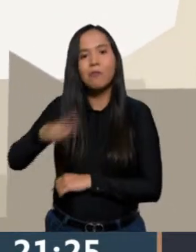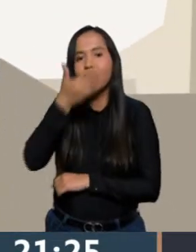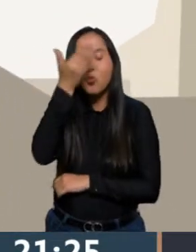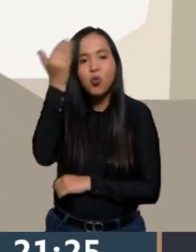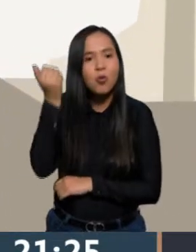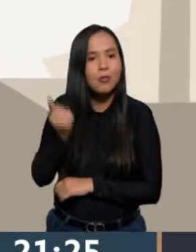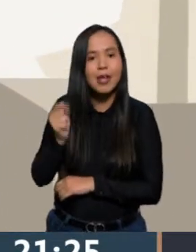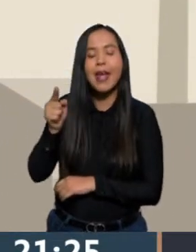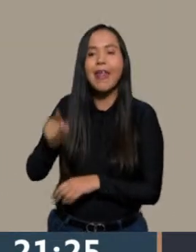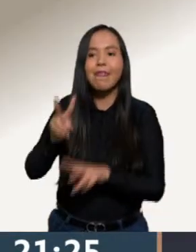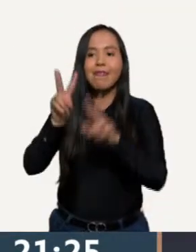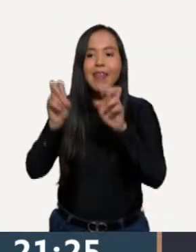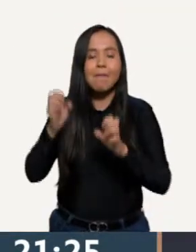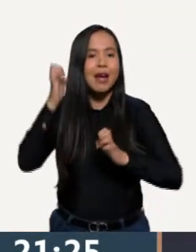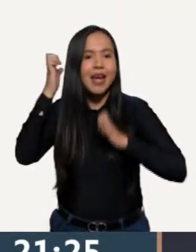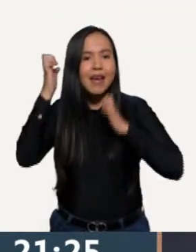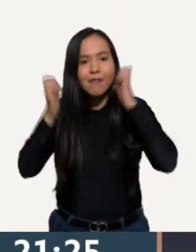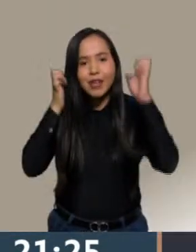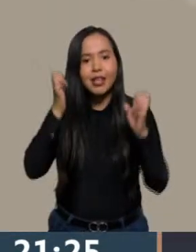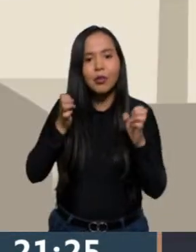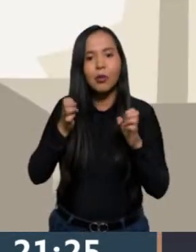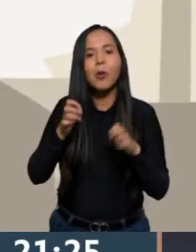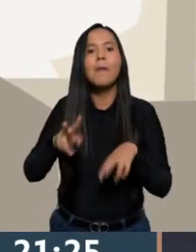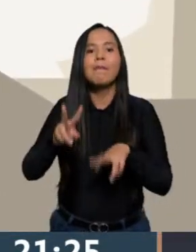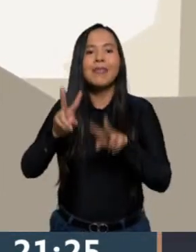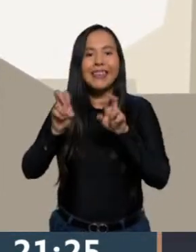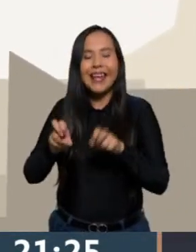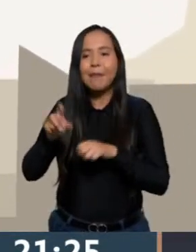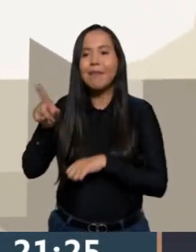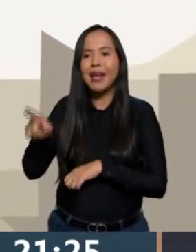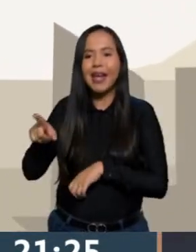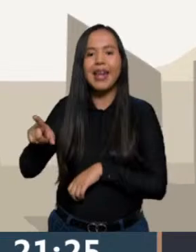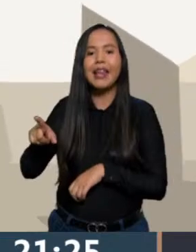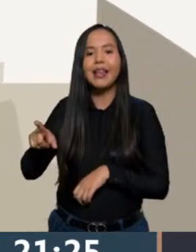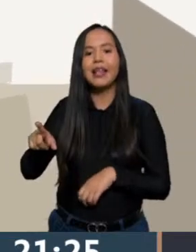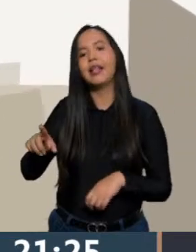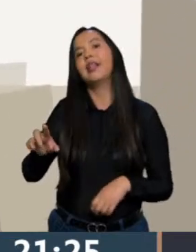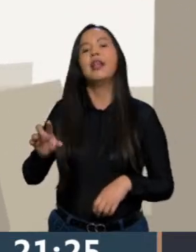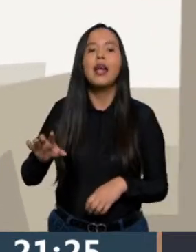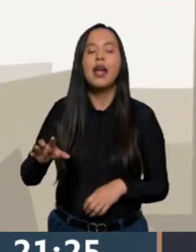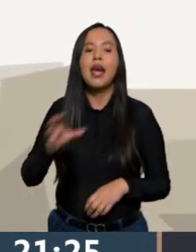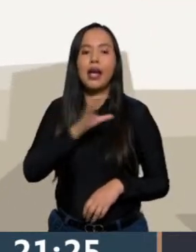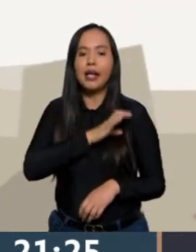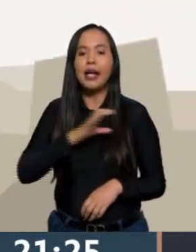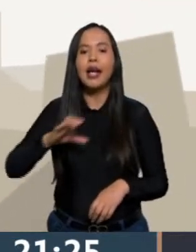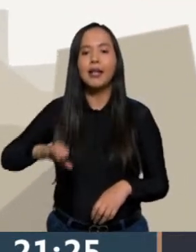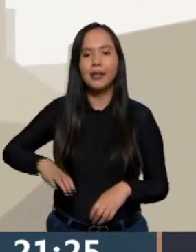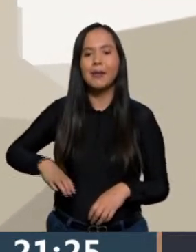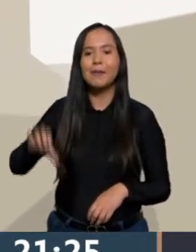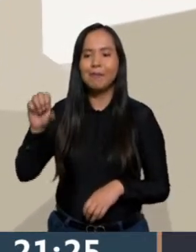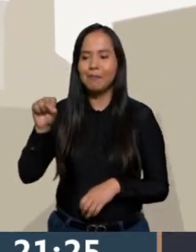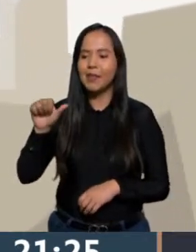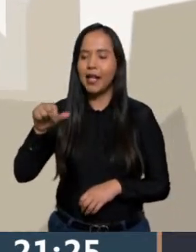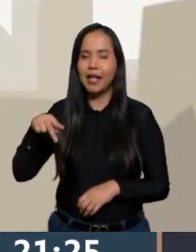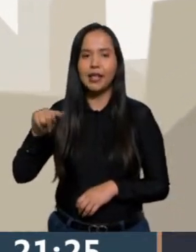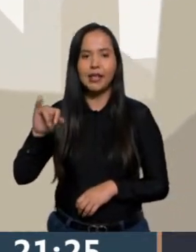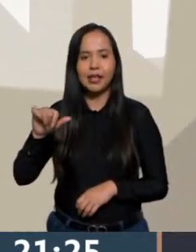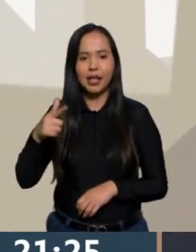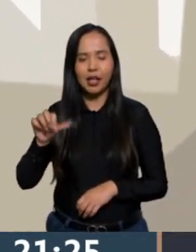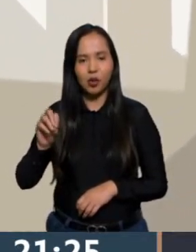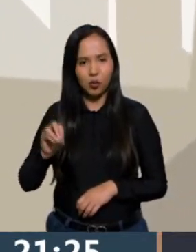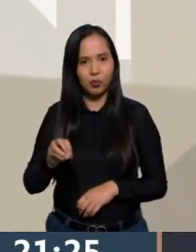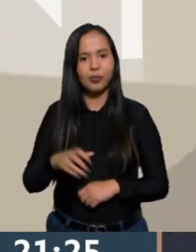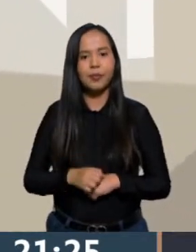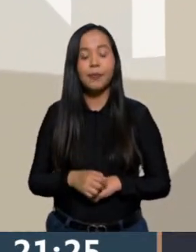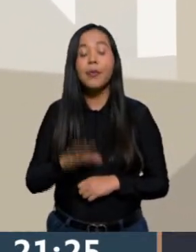un meeting o un evento de campaña, de la campaña de Santiago Tahuado. Oye, y ahora que